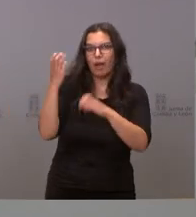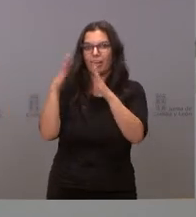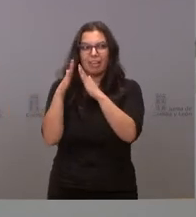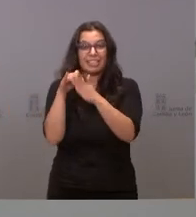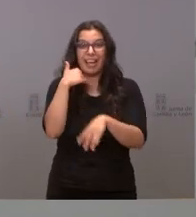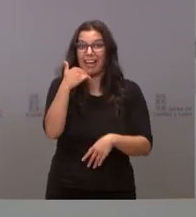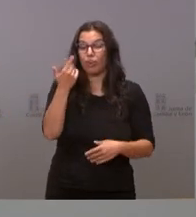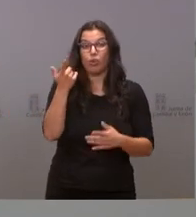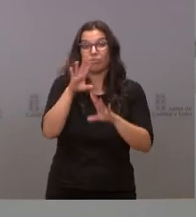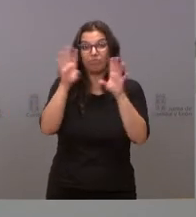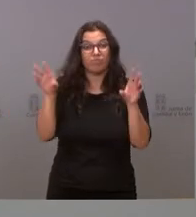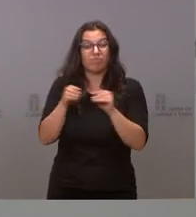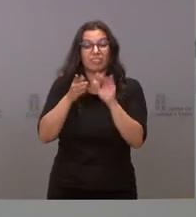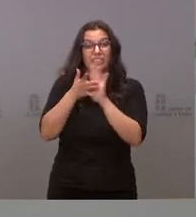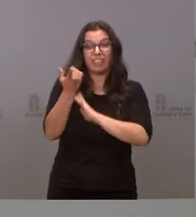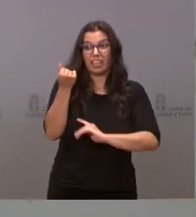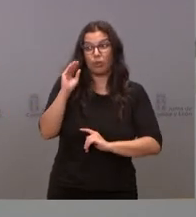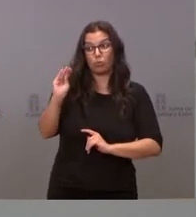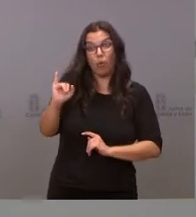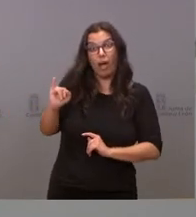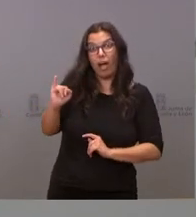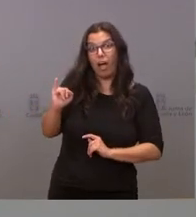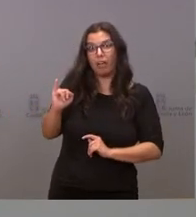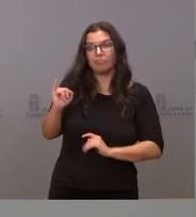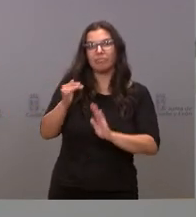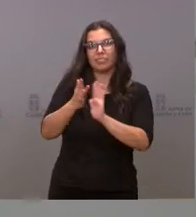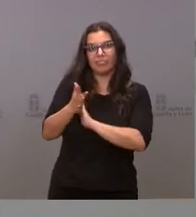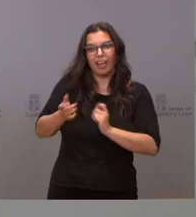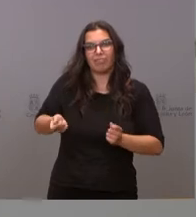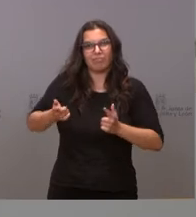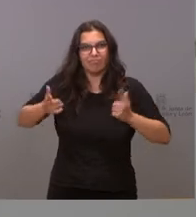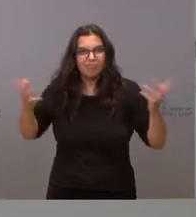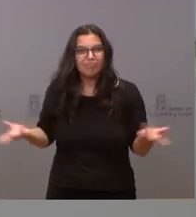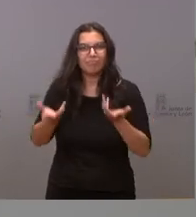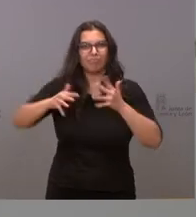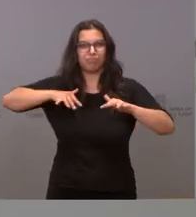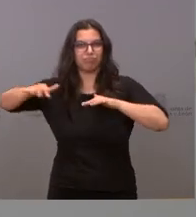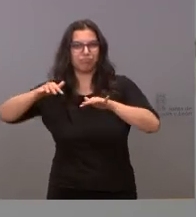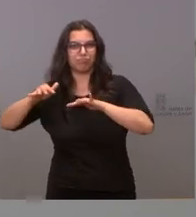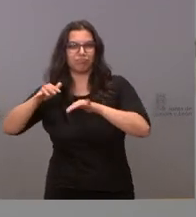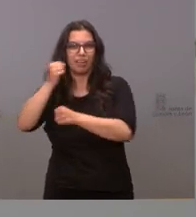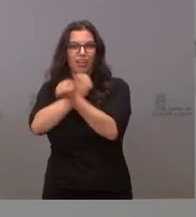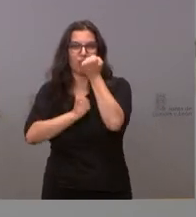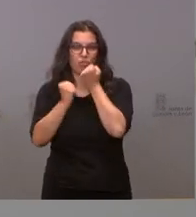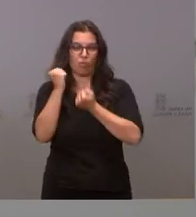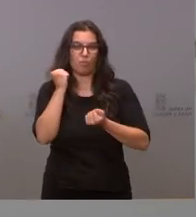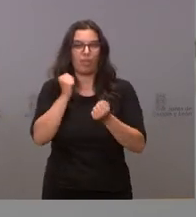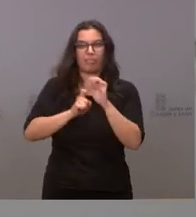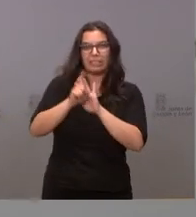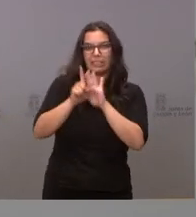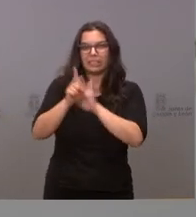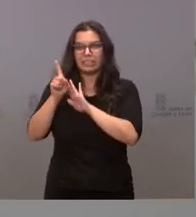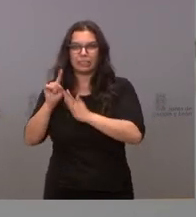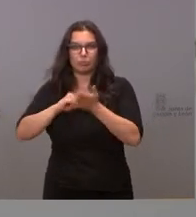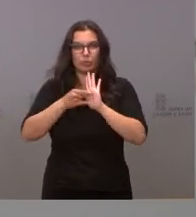definitiva, lo pueden destinar a invertir, a impulsar, a desarrollar distintos